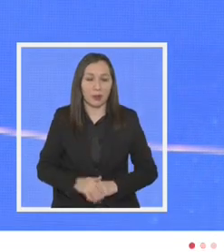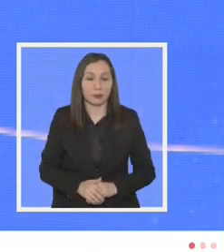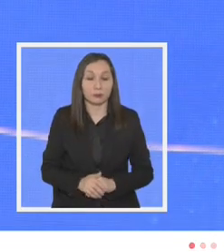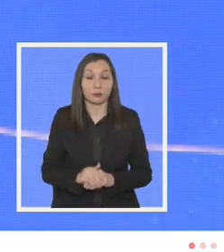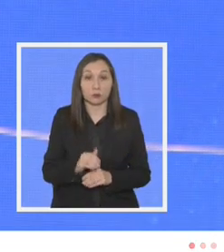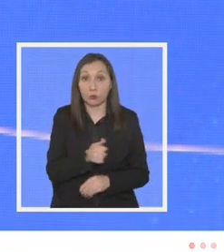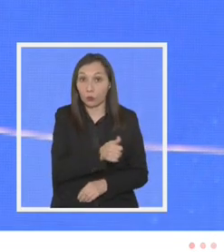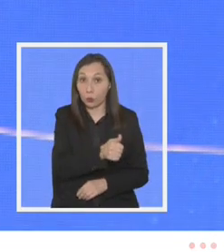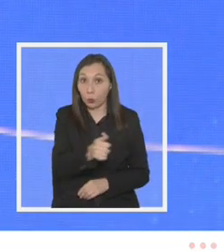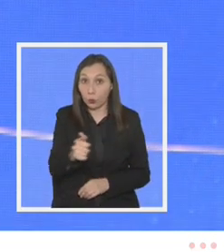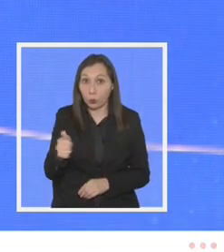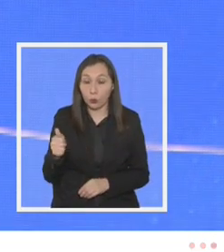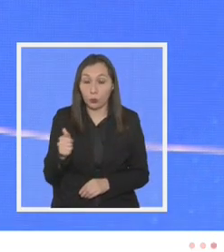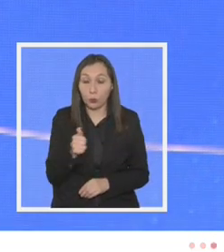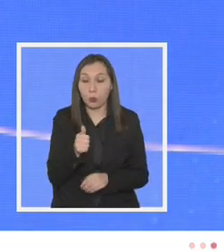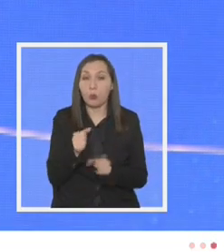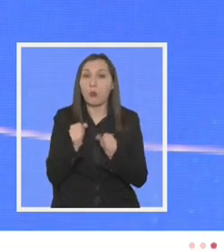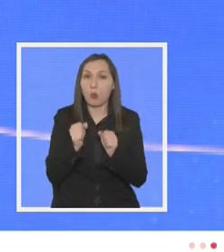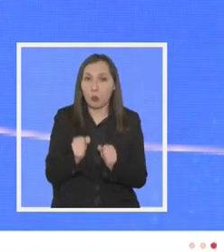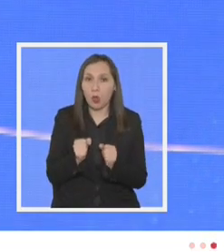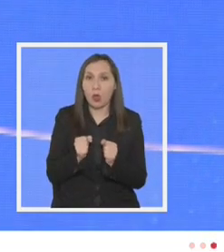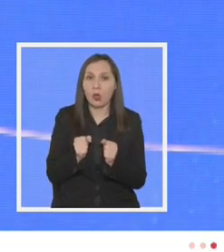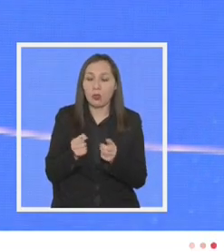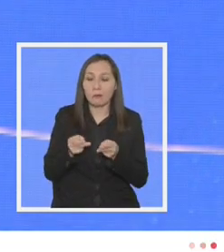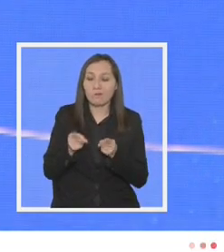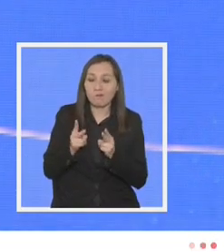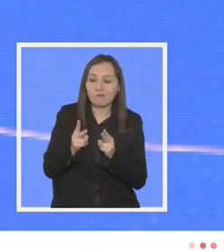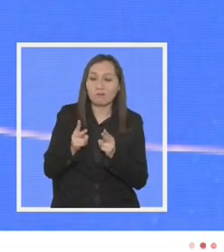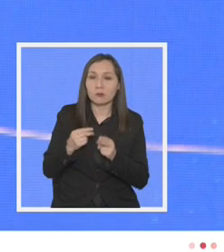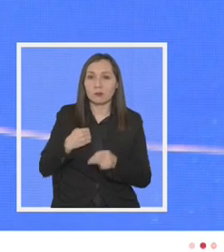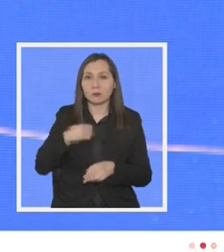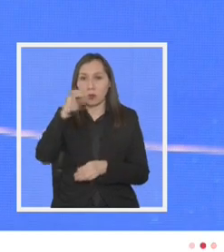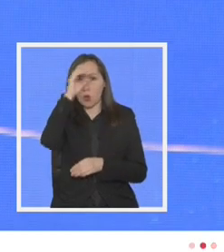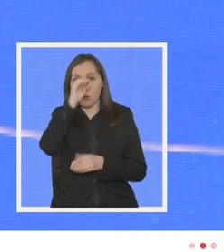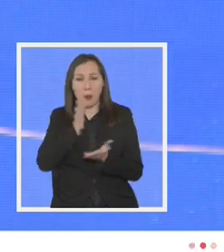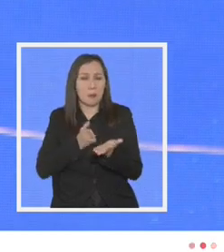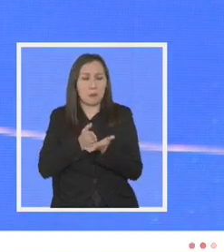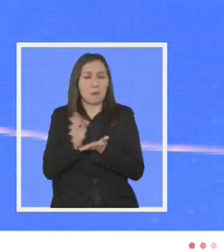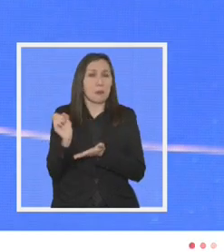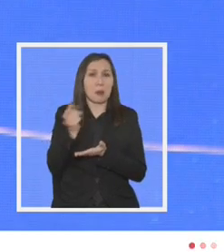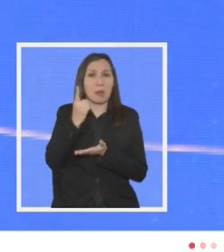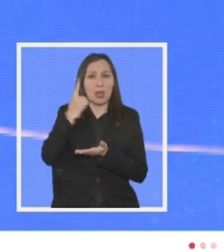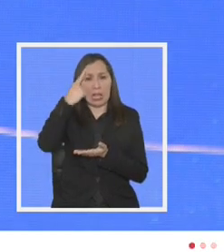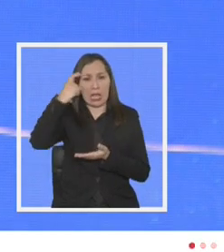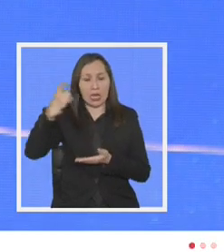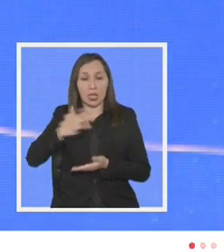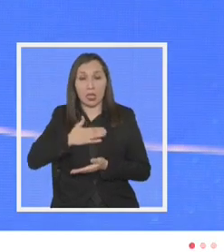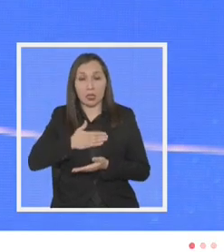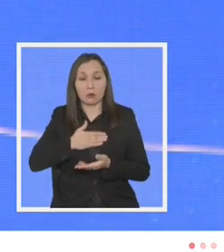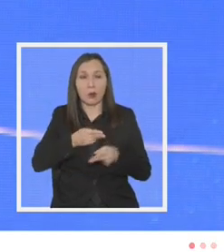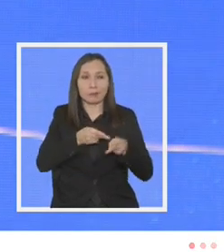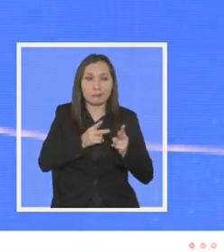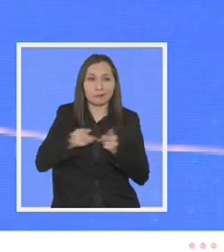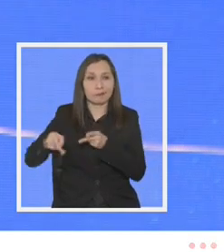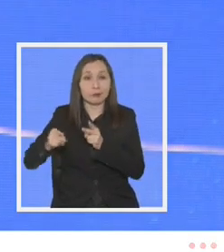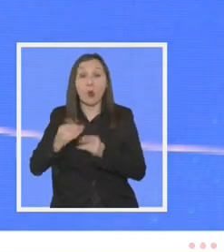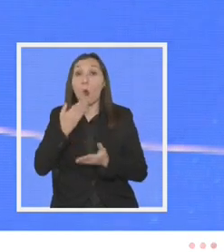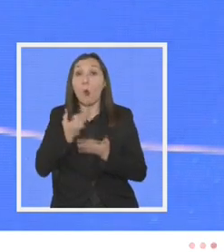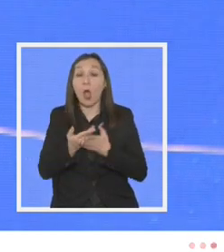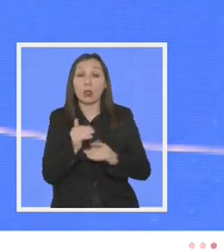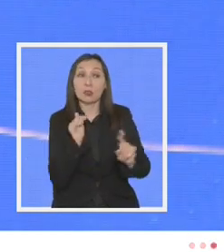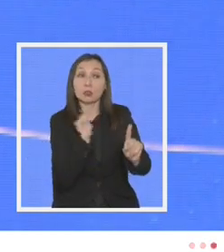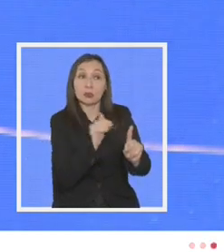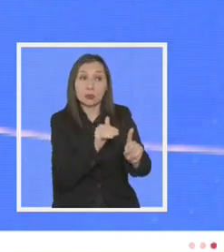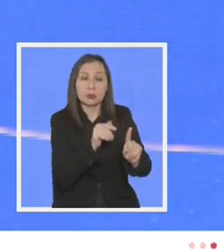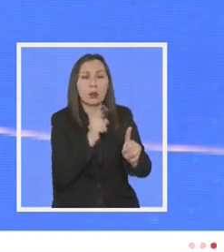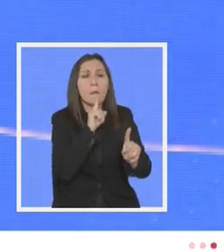todos vamos a tener que ceder respecto a nuestras posiciones iniciales pero ahí cuando hacemos la interpelación al del